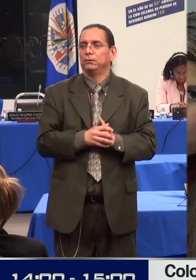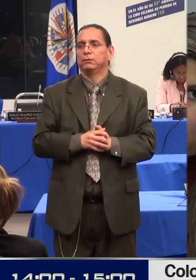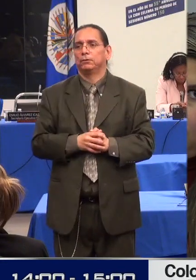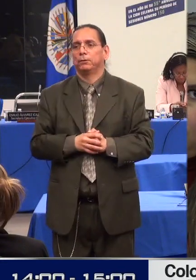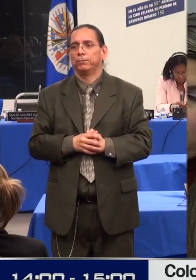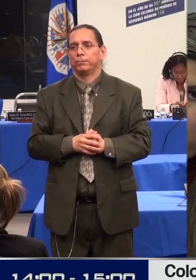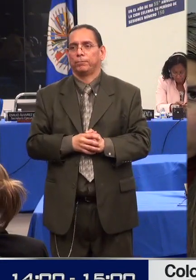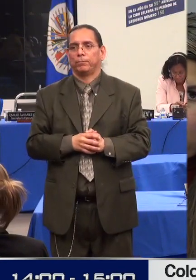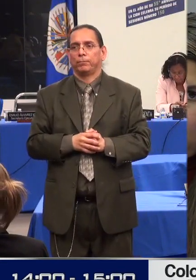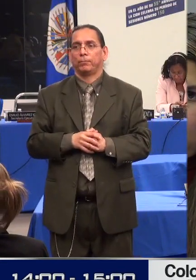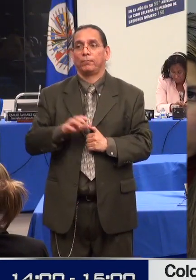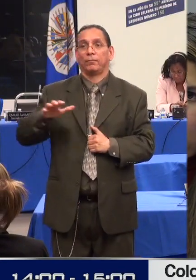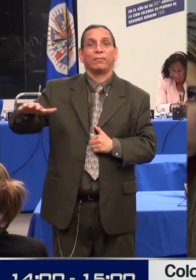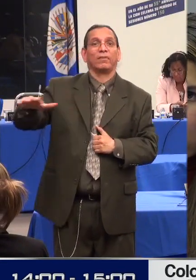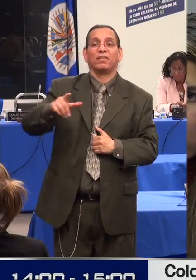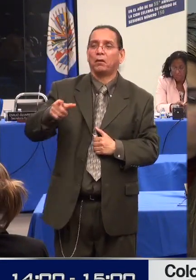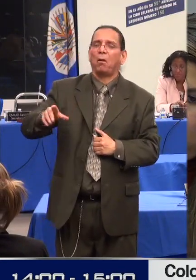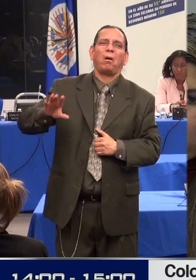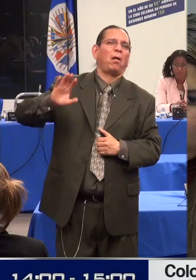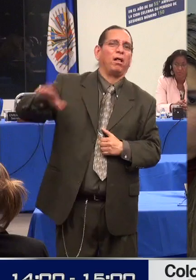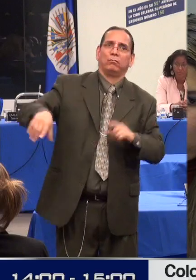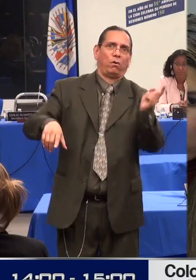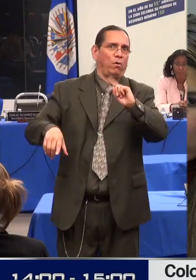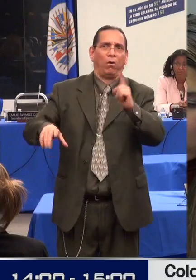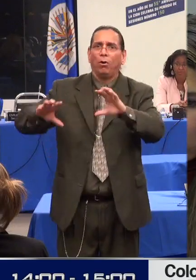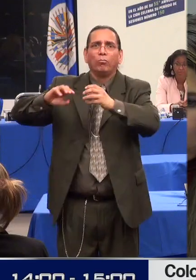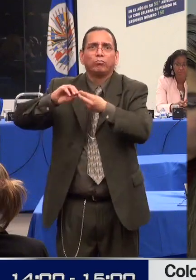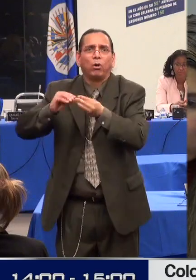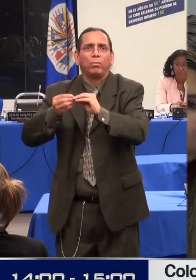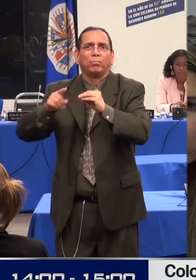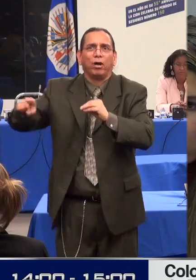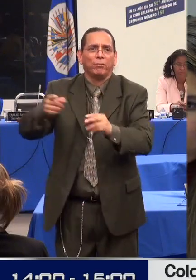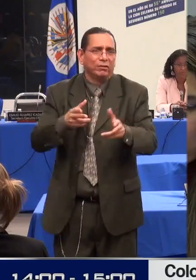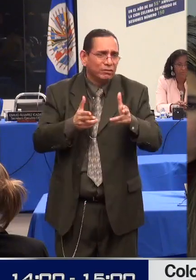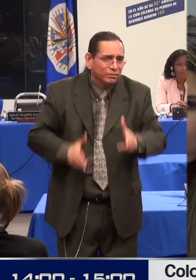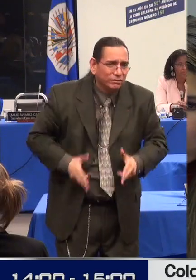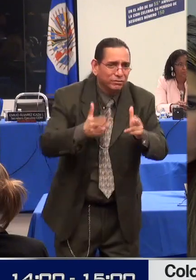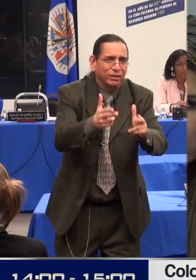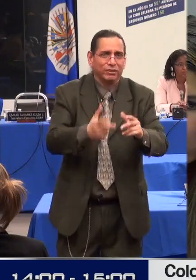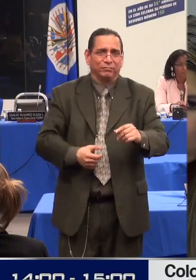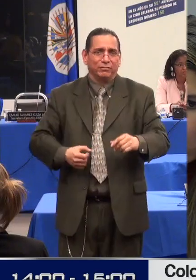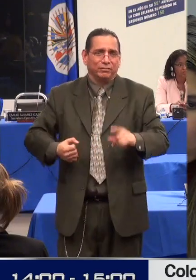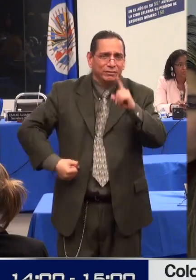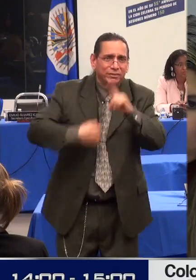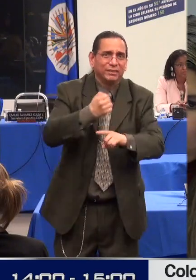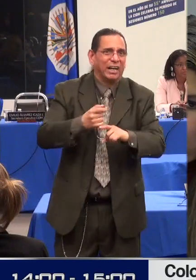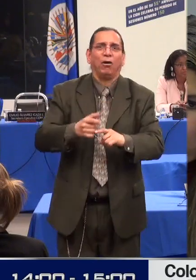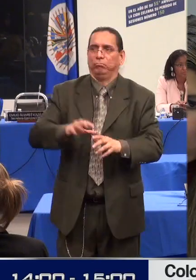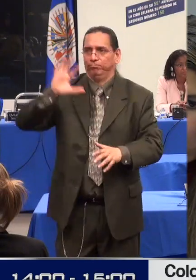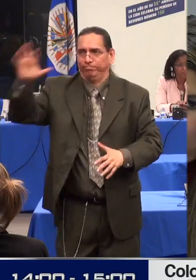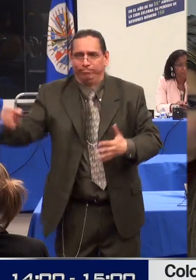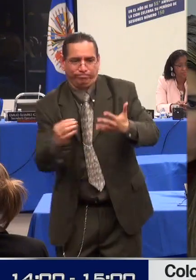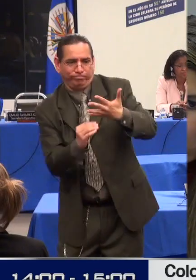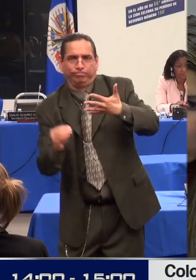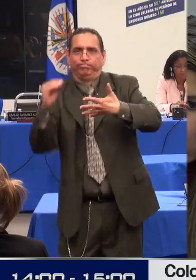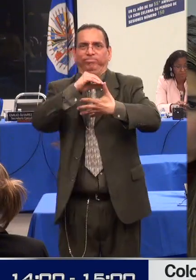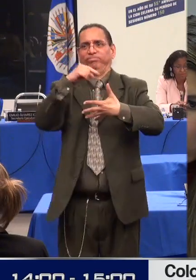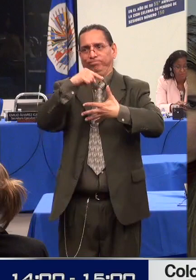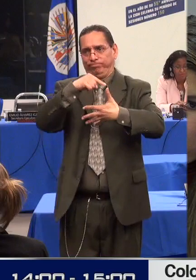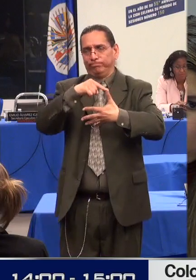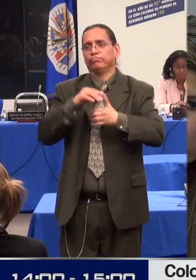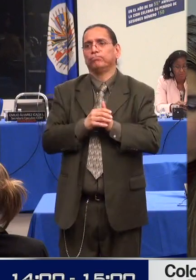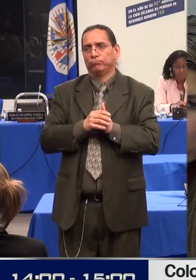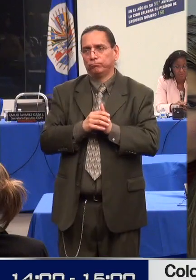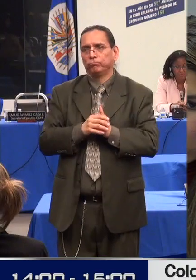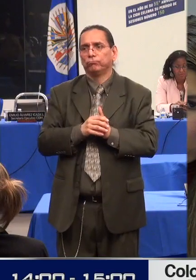la obligación de llevar registros en los casos de estas investigaciones, acotando también que de la protección